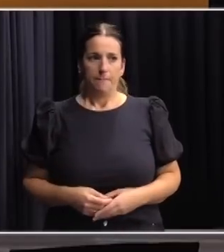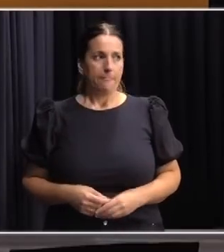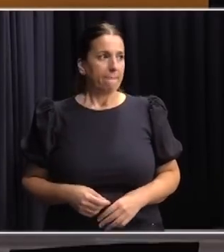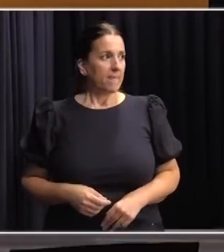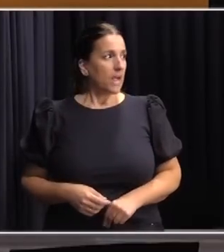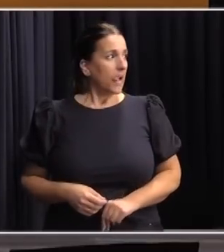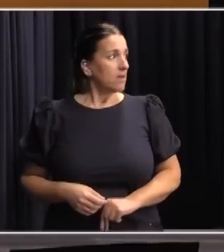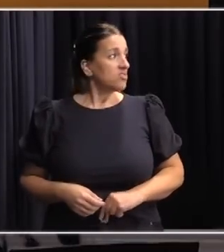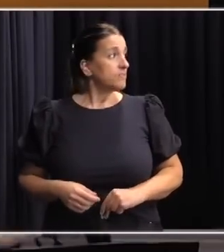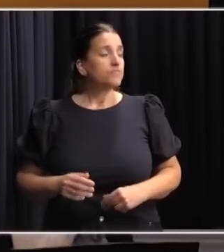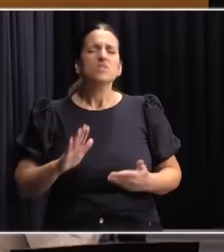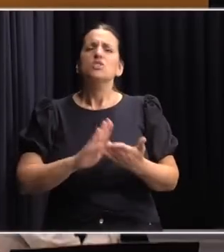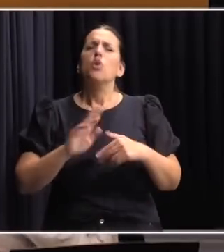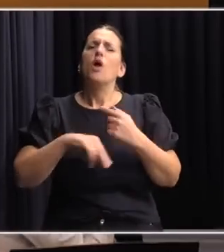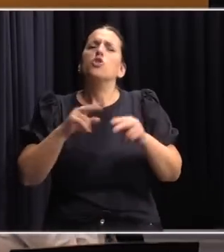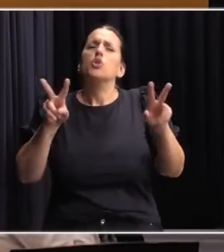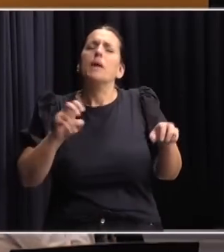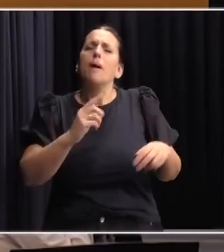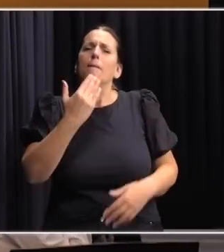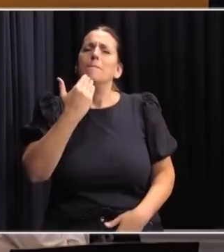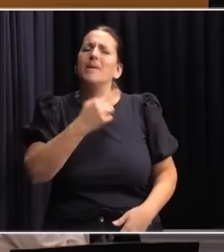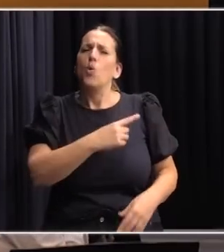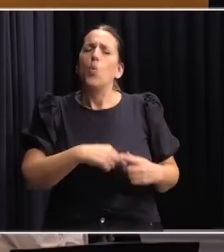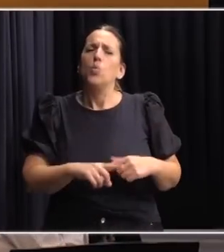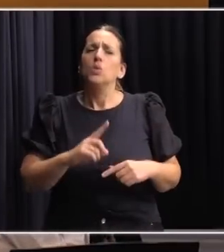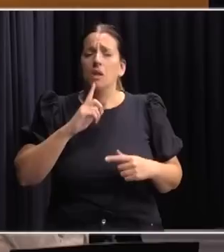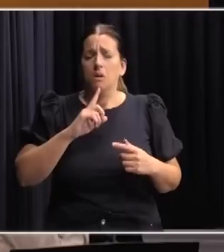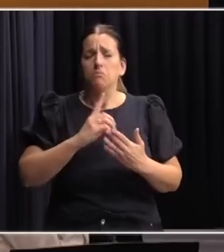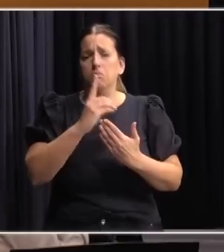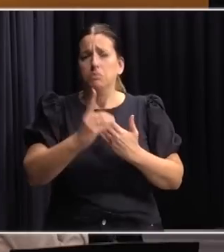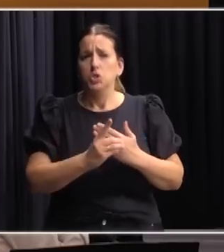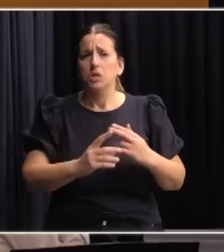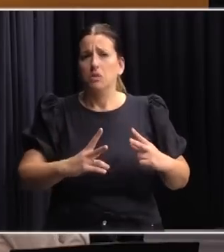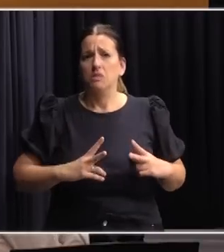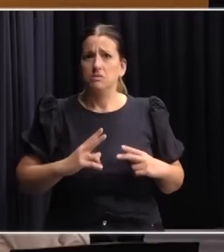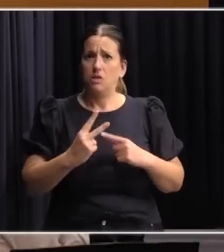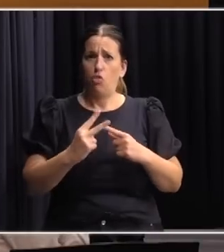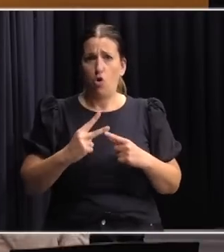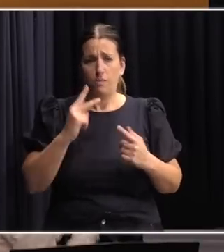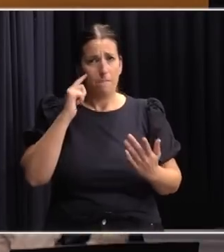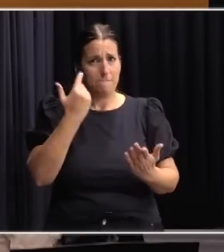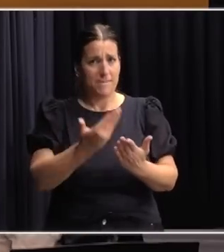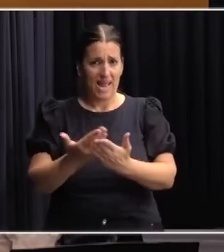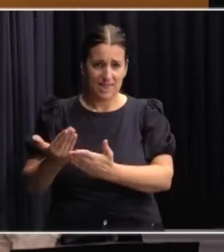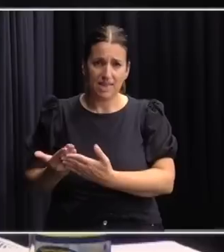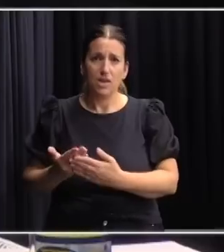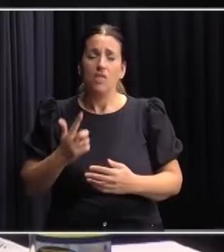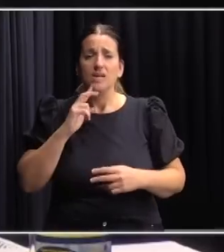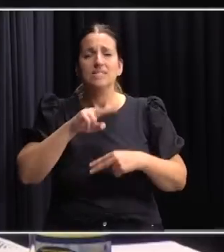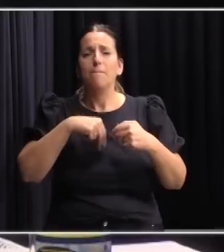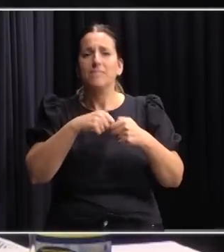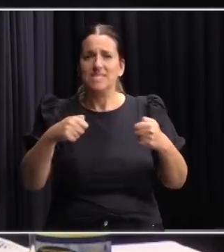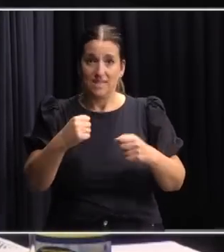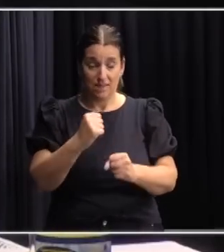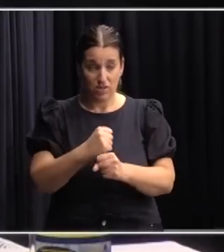sobre el otro aspecto de la pregunta el proyecto recoge dos planteos concretos hechos por el PIT-CNT durante